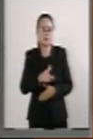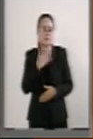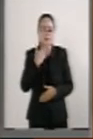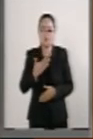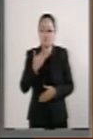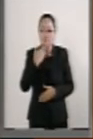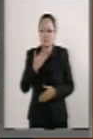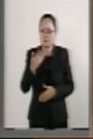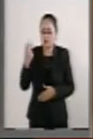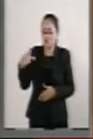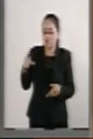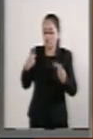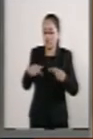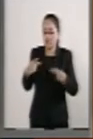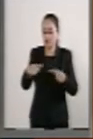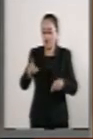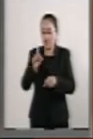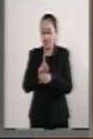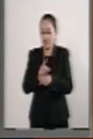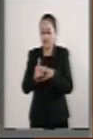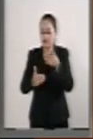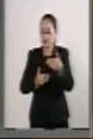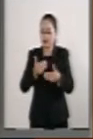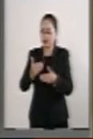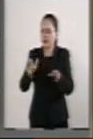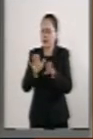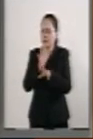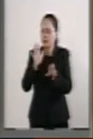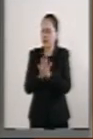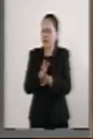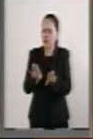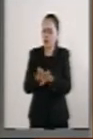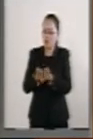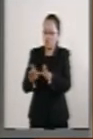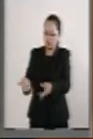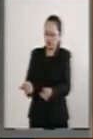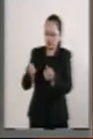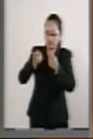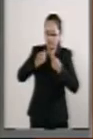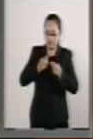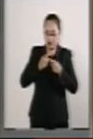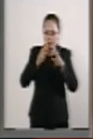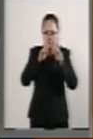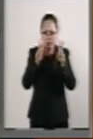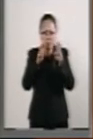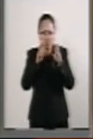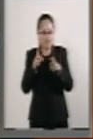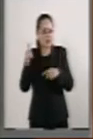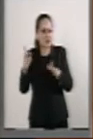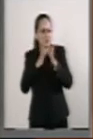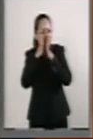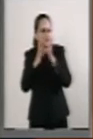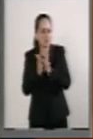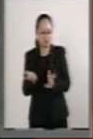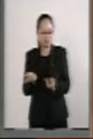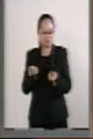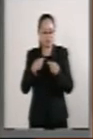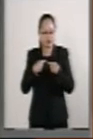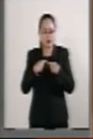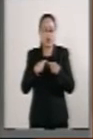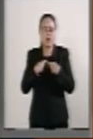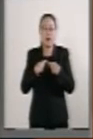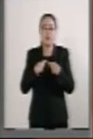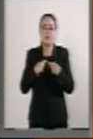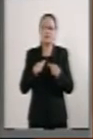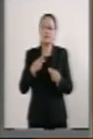una personalidad. Cómo se ha hecho dueña de los temas en donde se mete. Todos le tenemos. Es muy